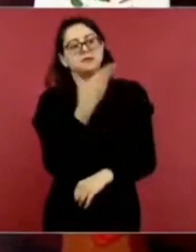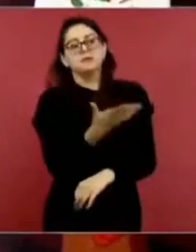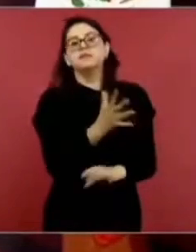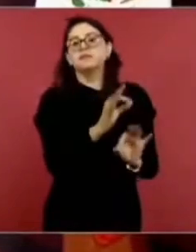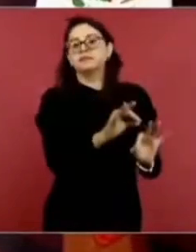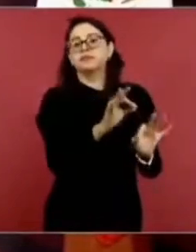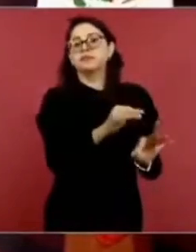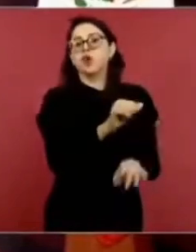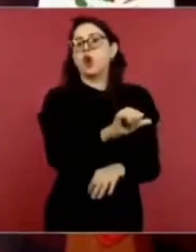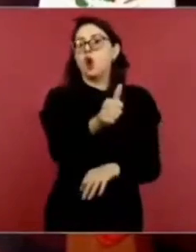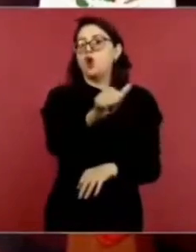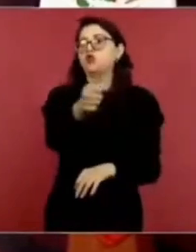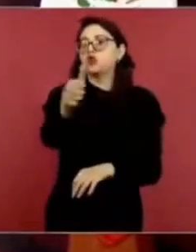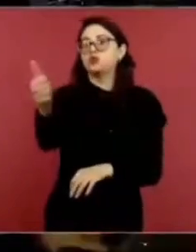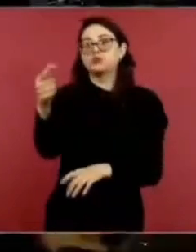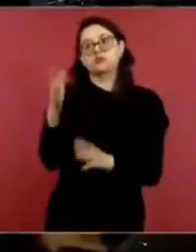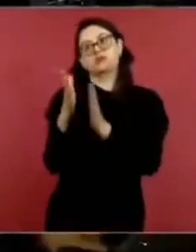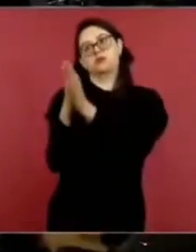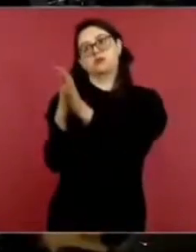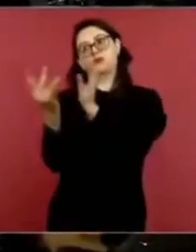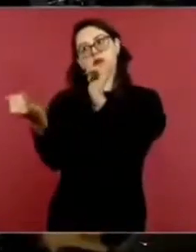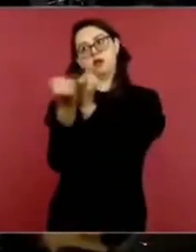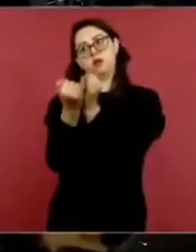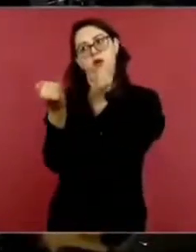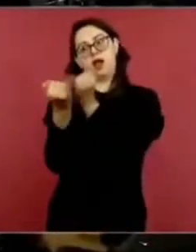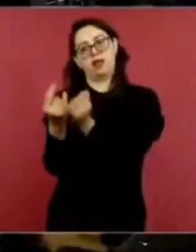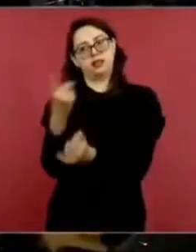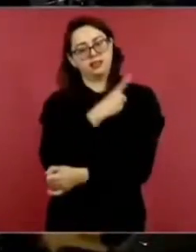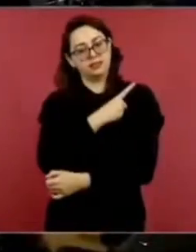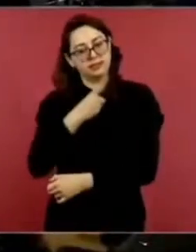los señores Gerard…